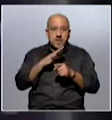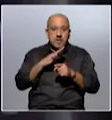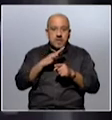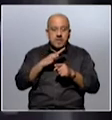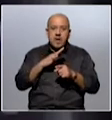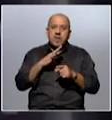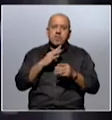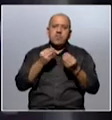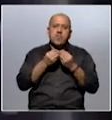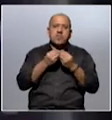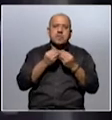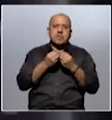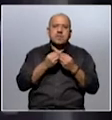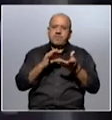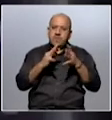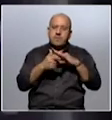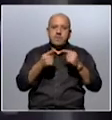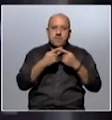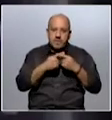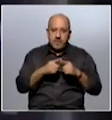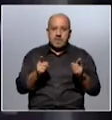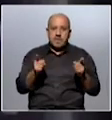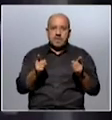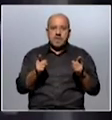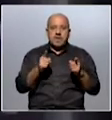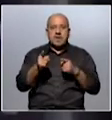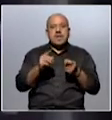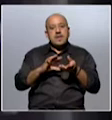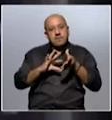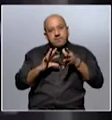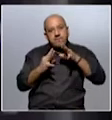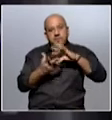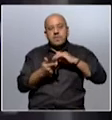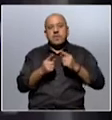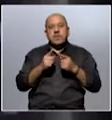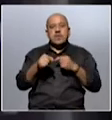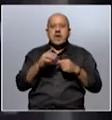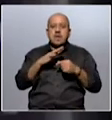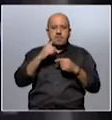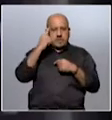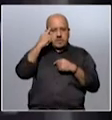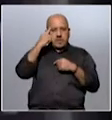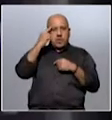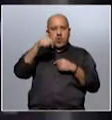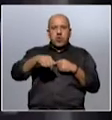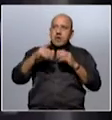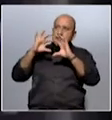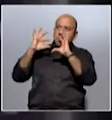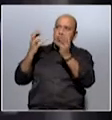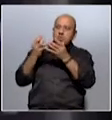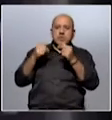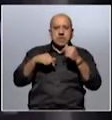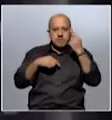alternativas a esto, e incluso el modelo de residencial habría que repensarlo. Hoy en el mundo se está